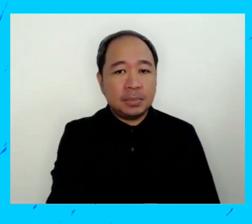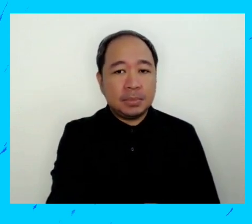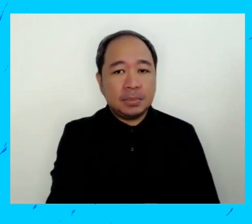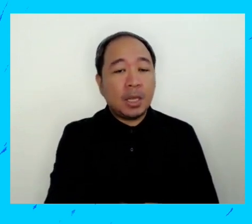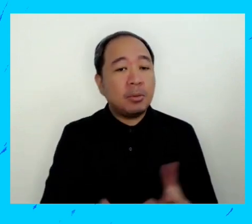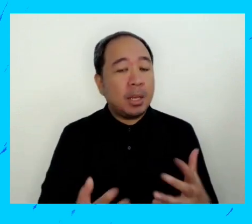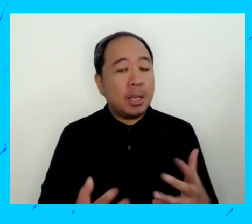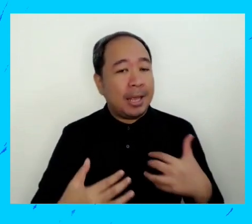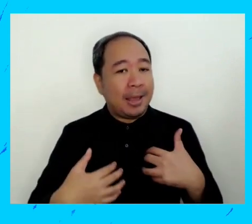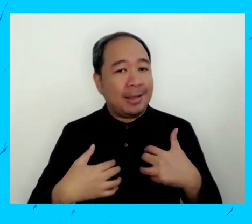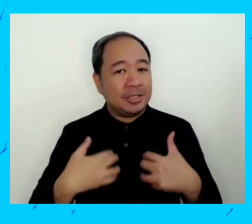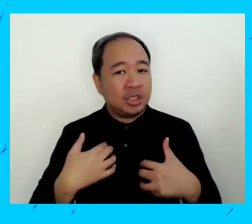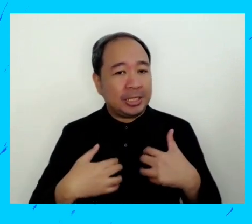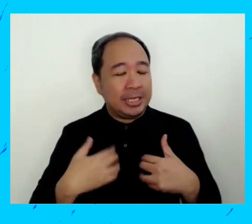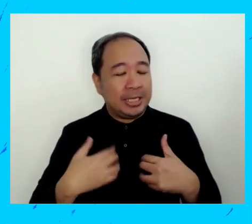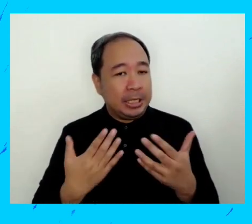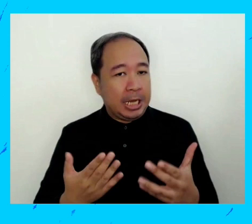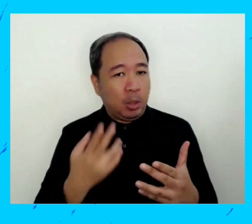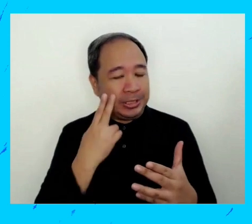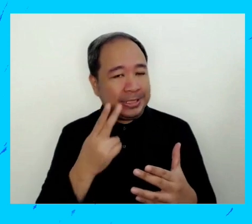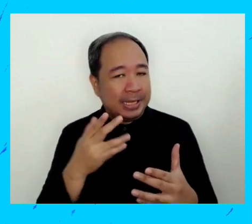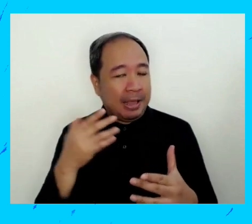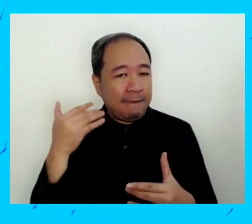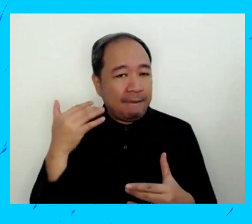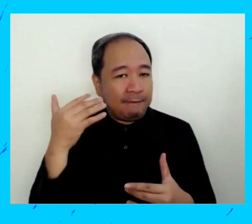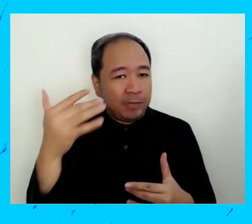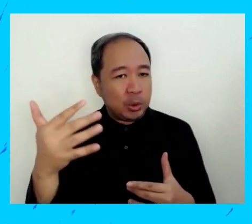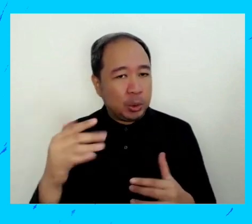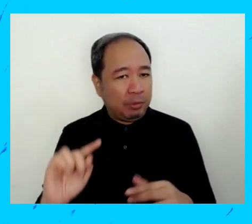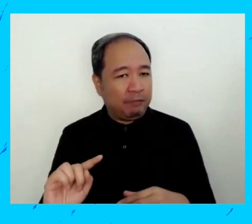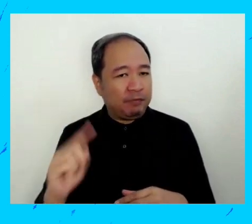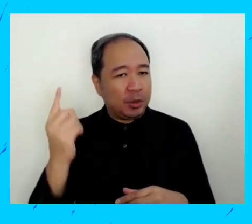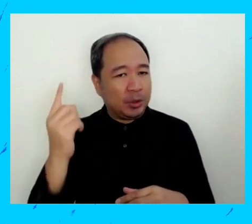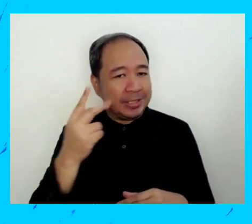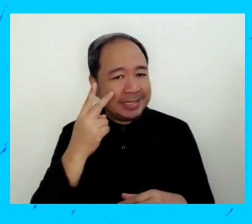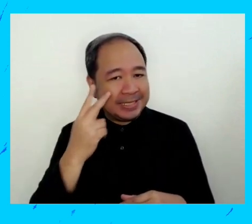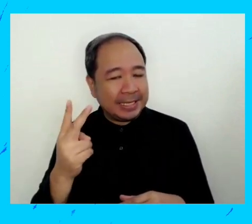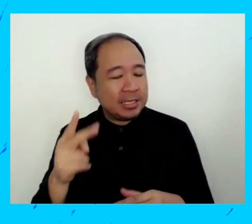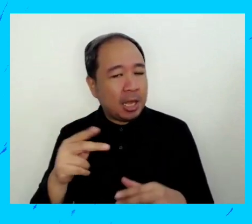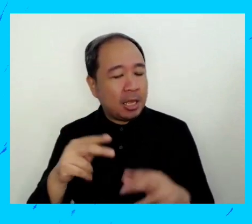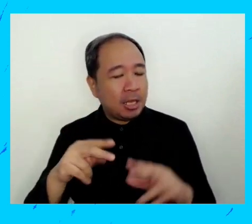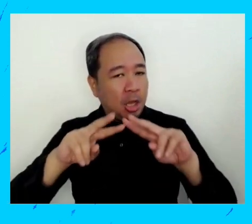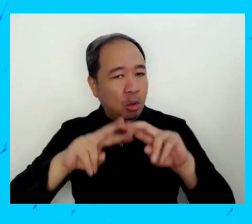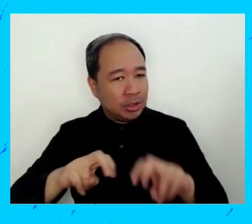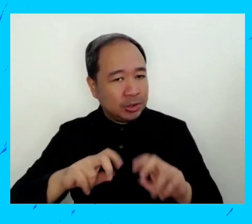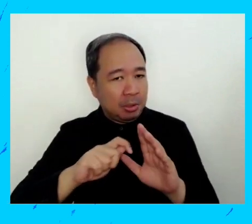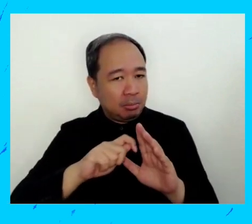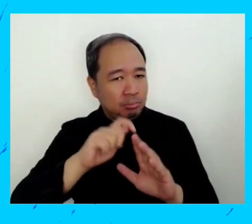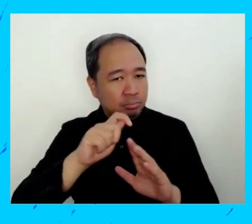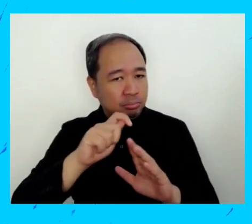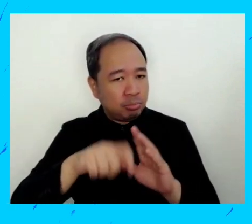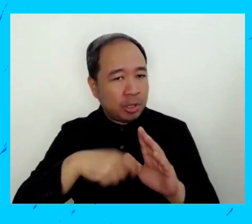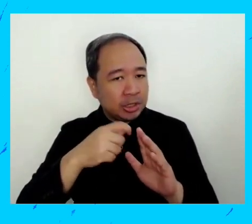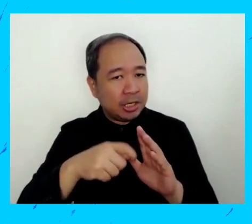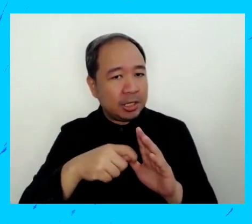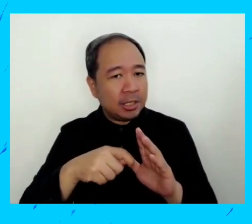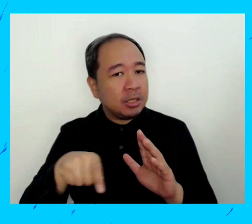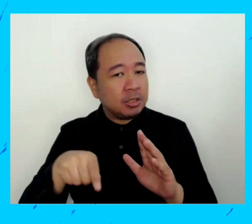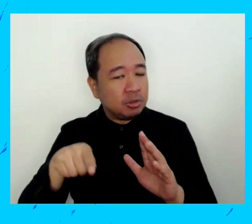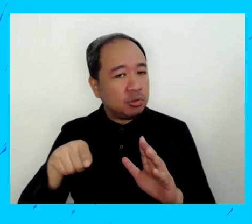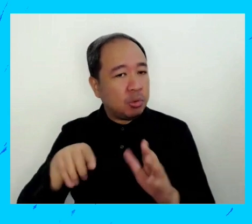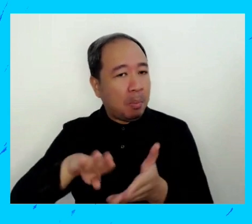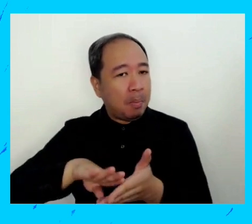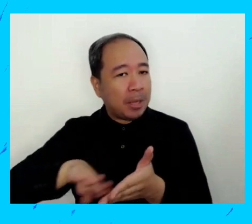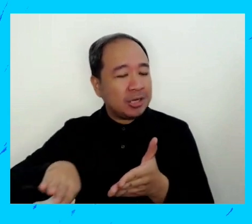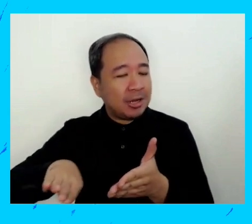organización fundamental es un proceso de poder y es un proyecto